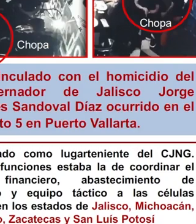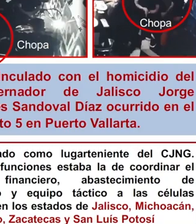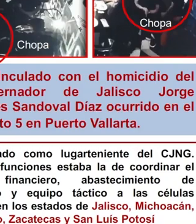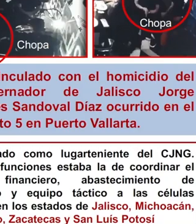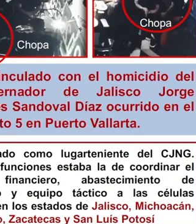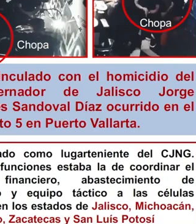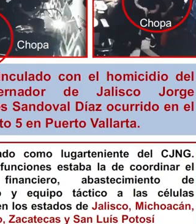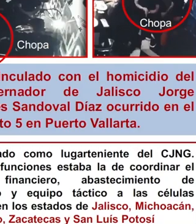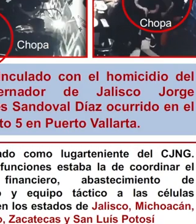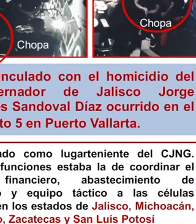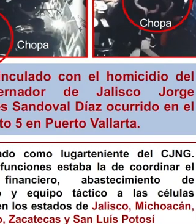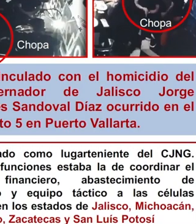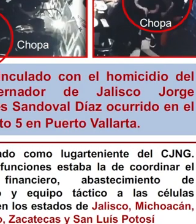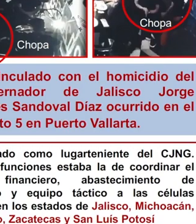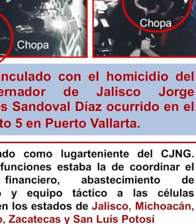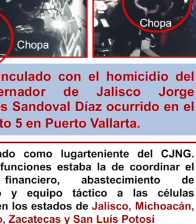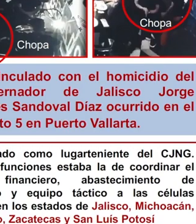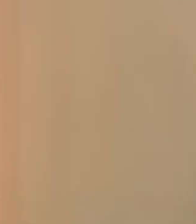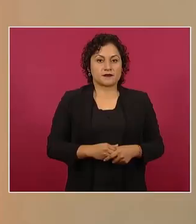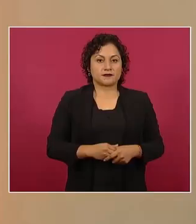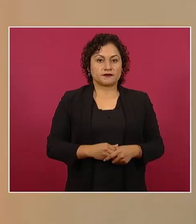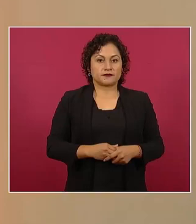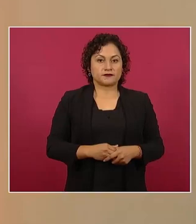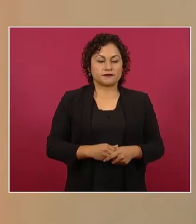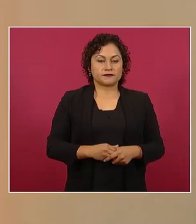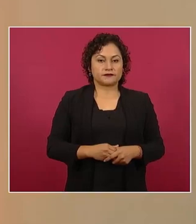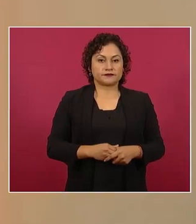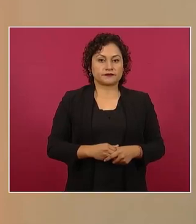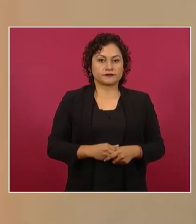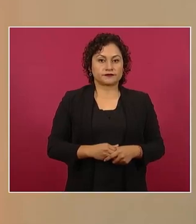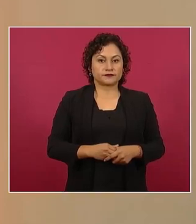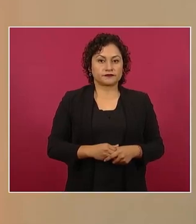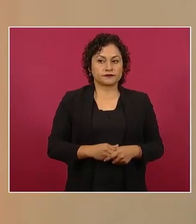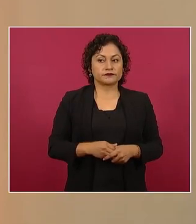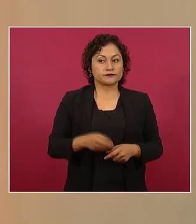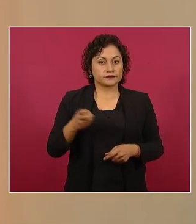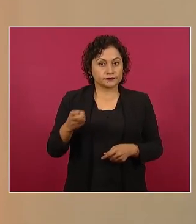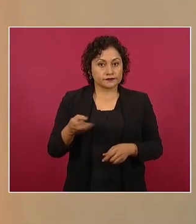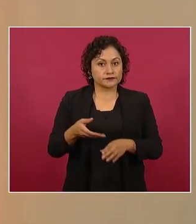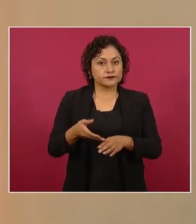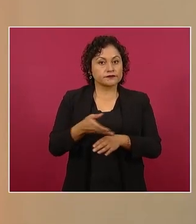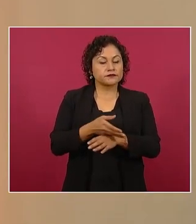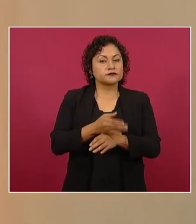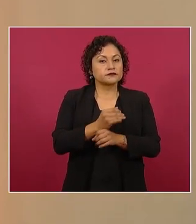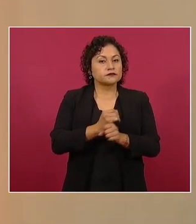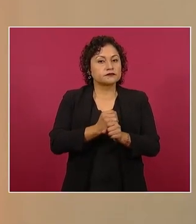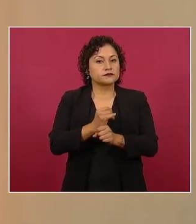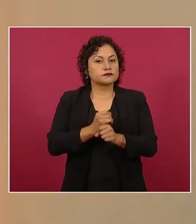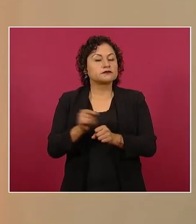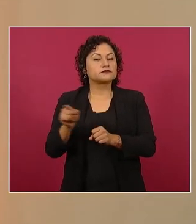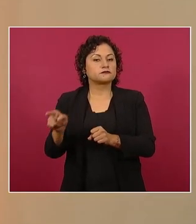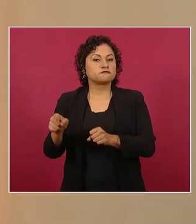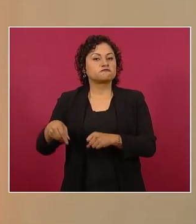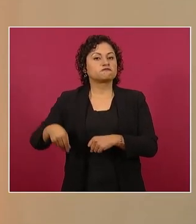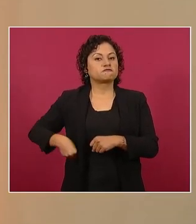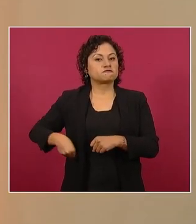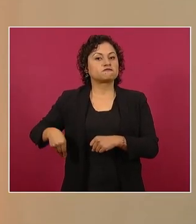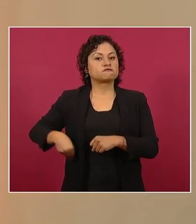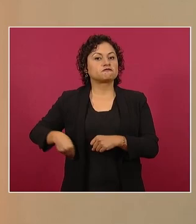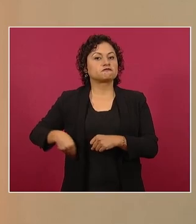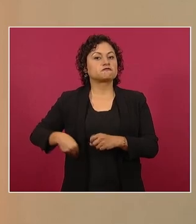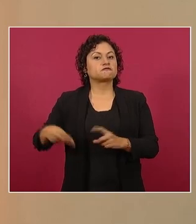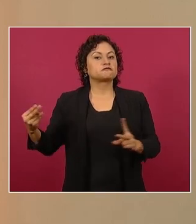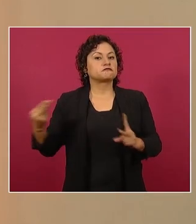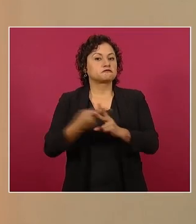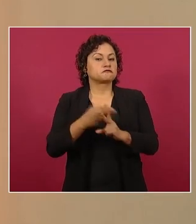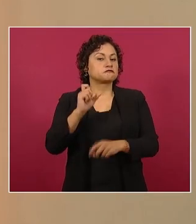en el bar Distrito Cinco, previamente al asesinato del exgobernador de Jalisco. En